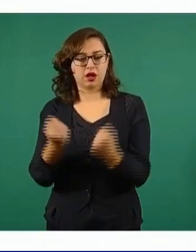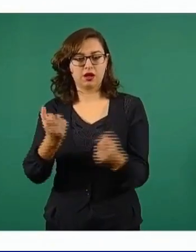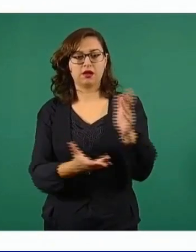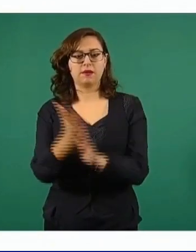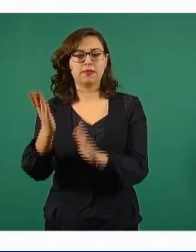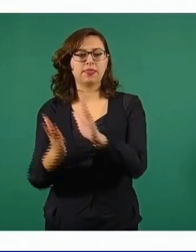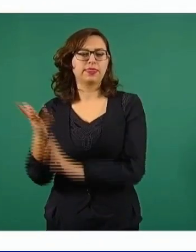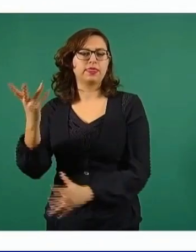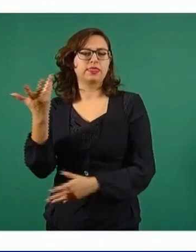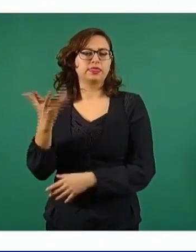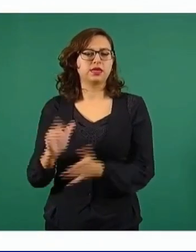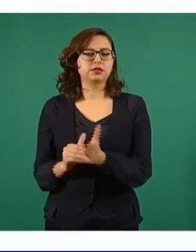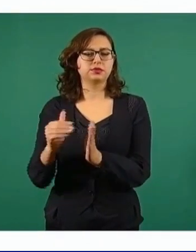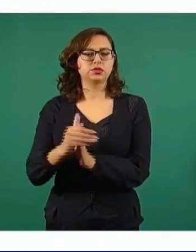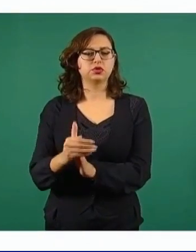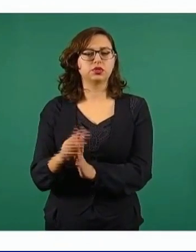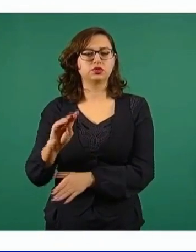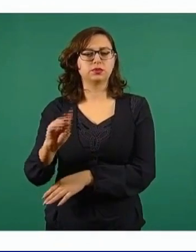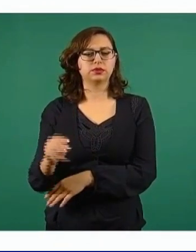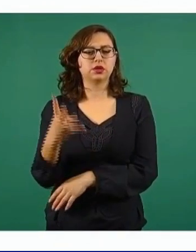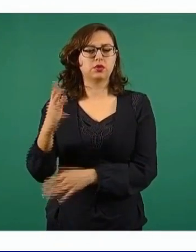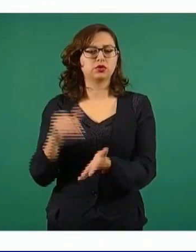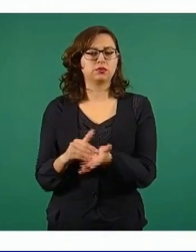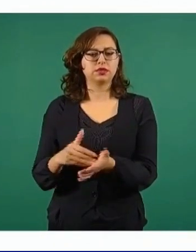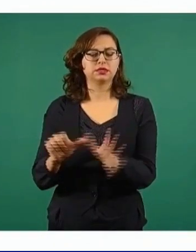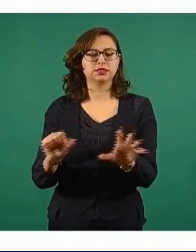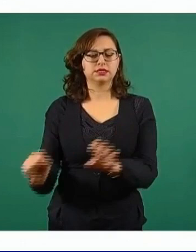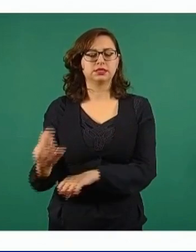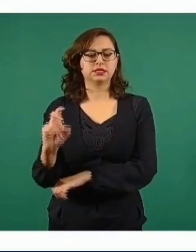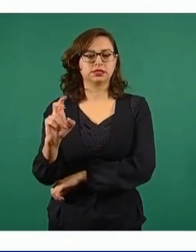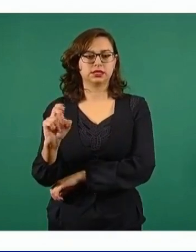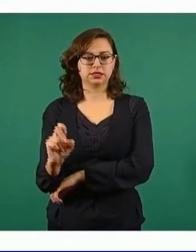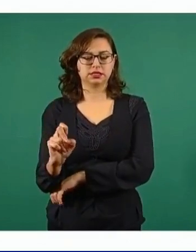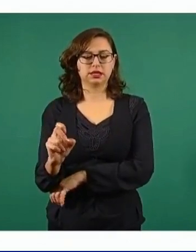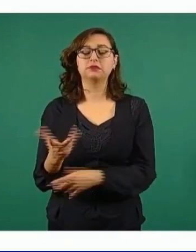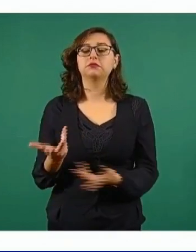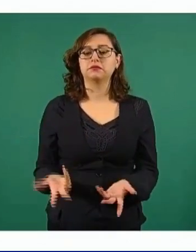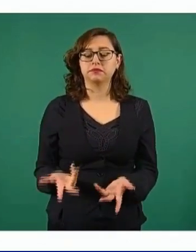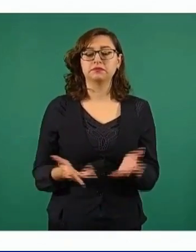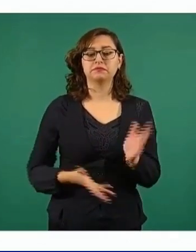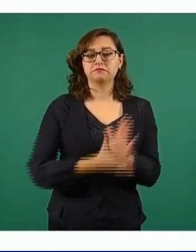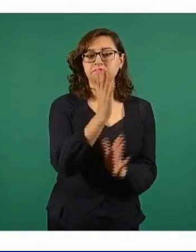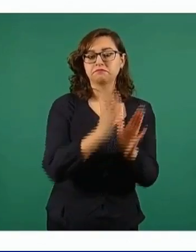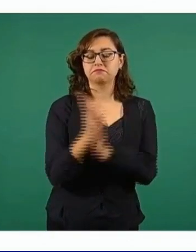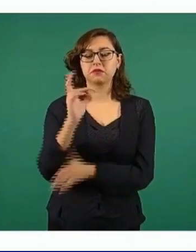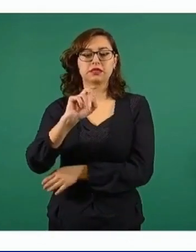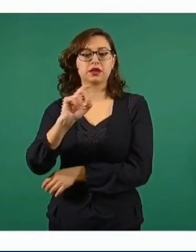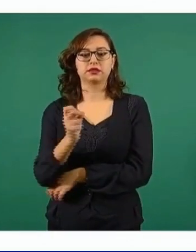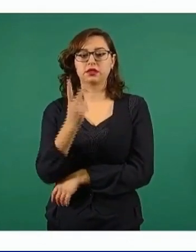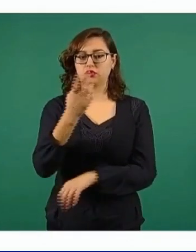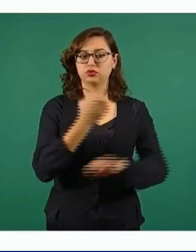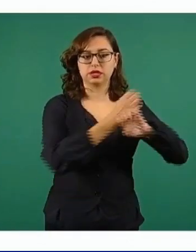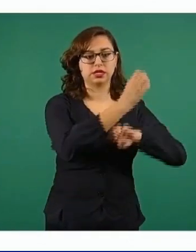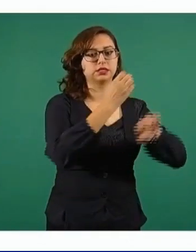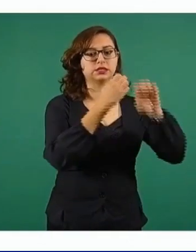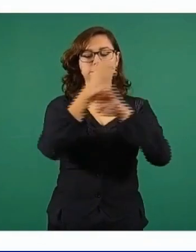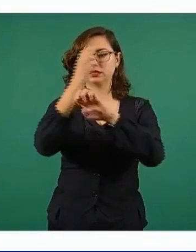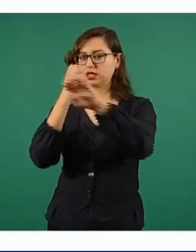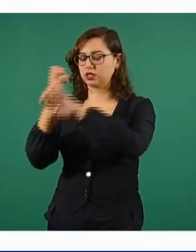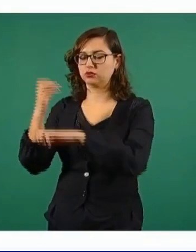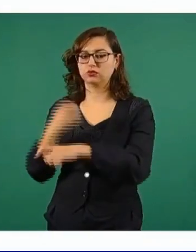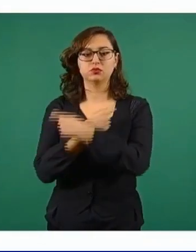10 millones 94 mil 630. Se atendieron las 32 entidades federativas del país. Se